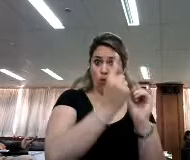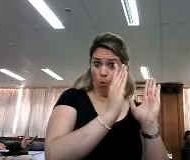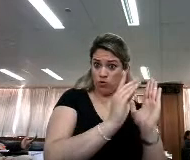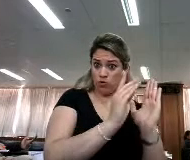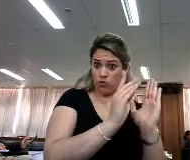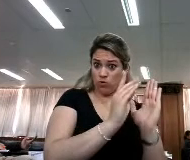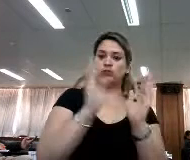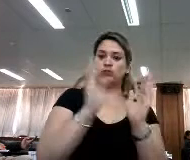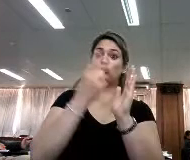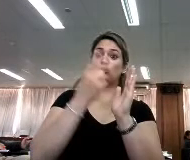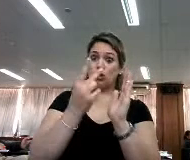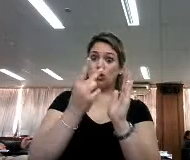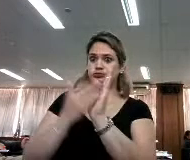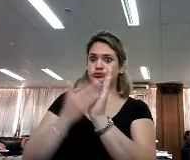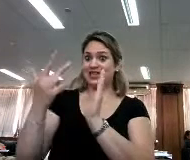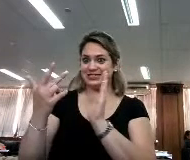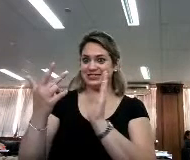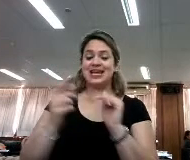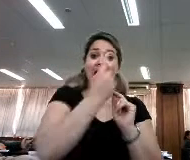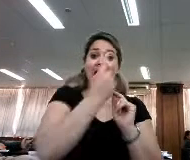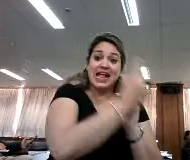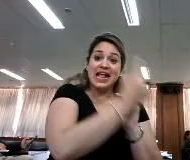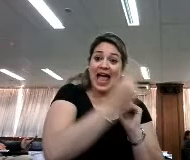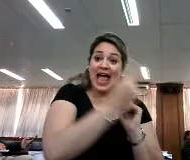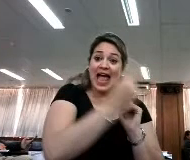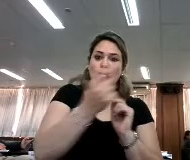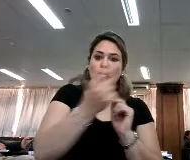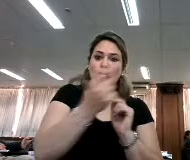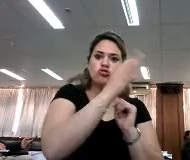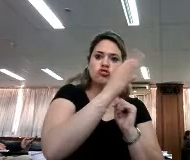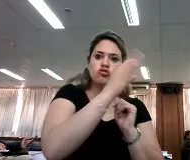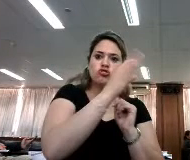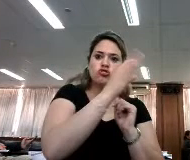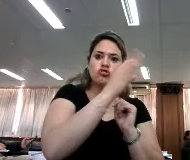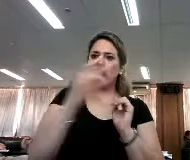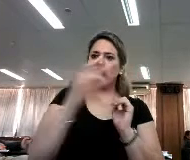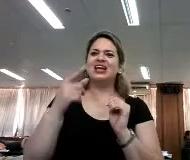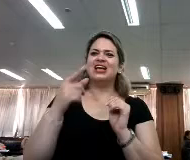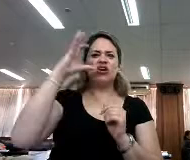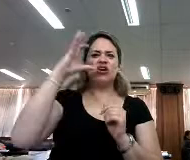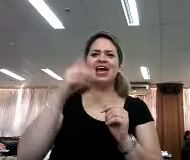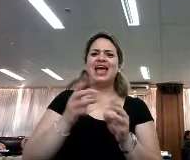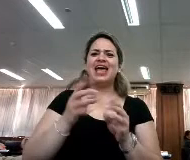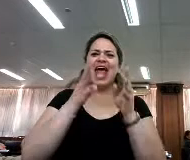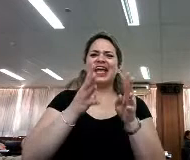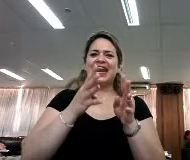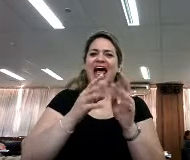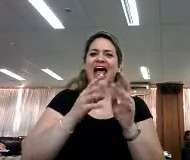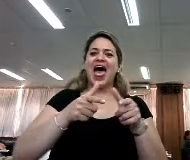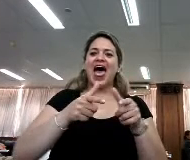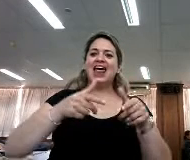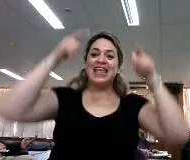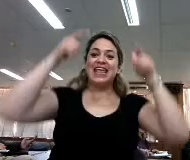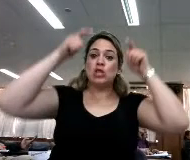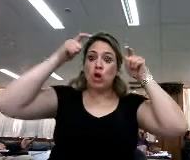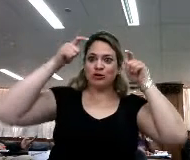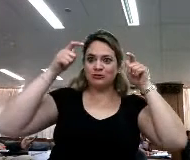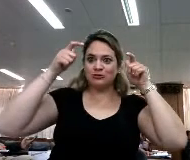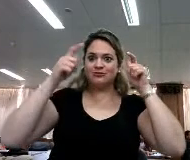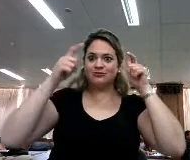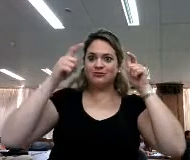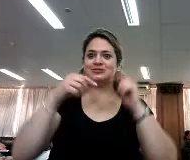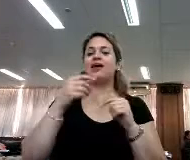son 400, 500, 600 páginas, me viene a la mente Game of Thrones, me viene a la mente en mi país Jaime Alfonso Sandoval con su saga